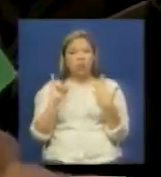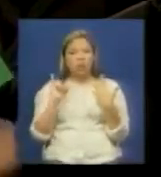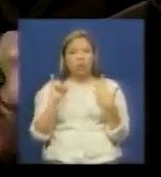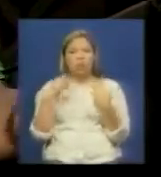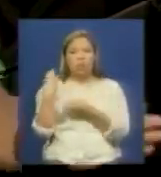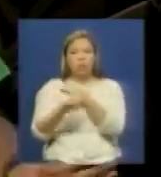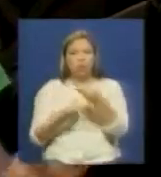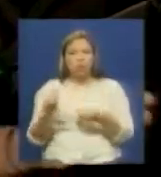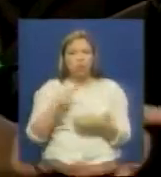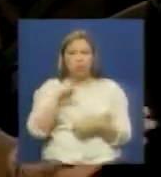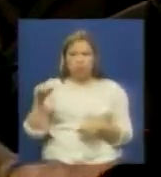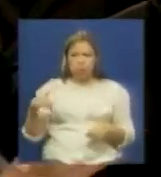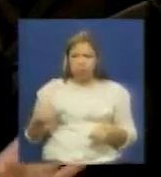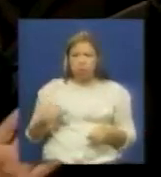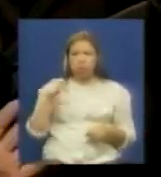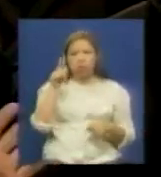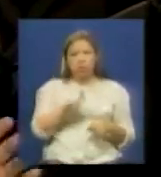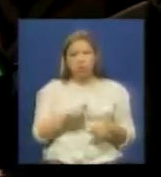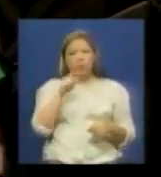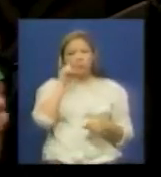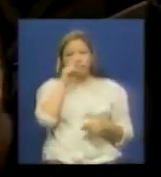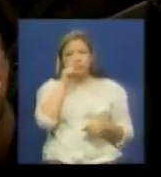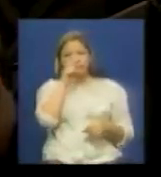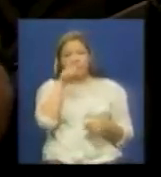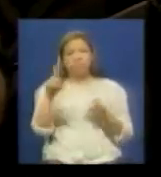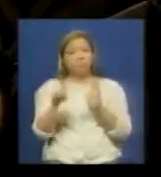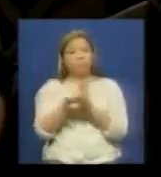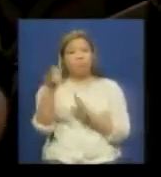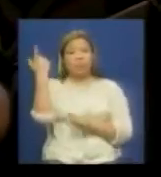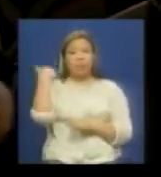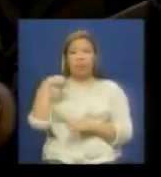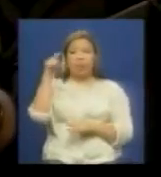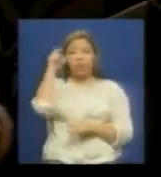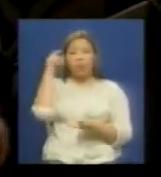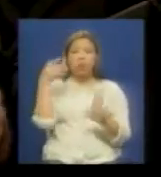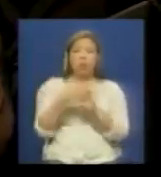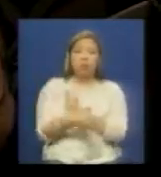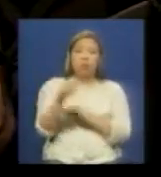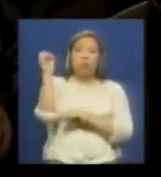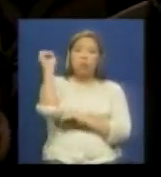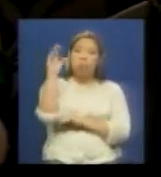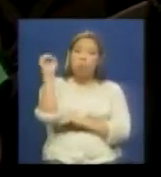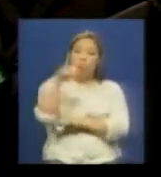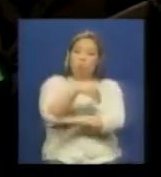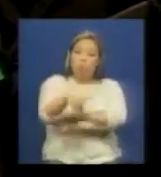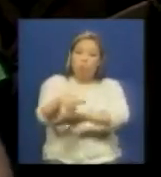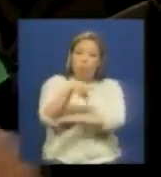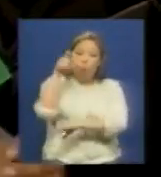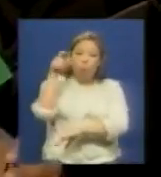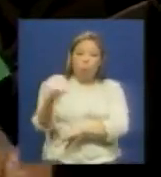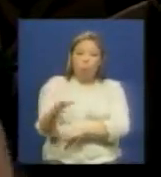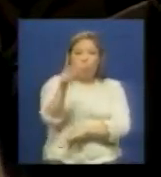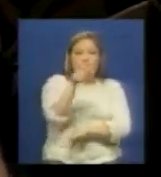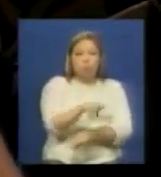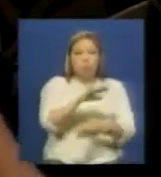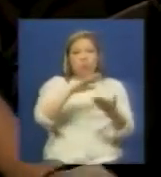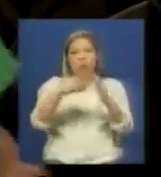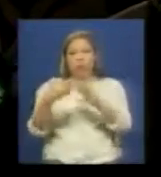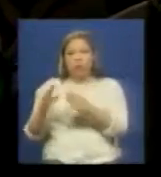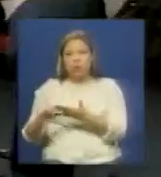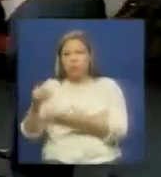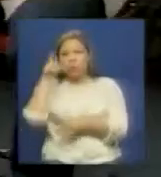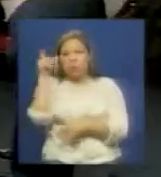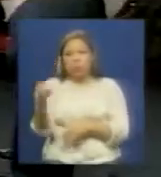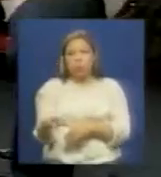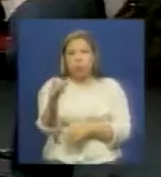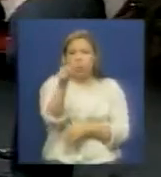¿cómo lo hacemos? nosotros y bueno ahí también para que ustedes sepan el día de ayer se instaló lo que es ese pueblo legislador desde lo que es el parlamento comunal ya la derecha está en